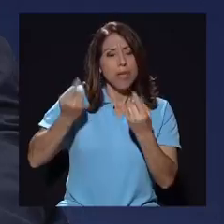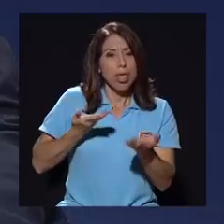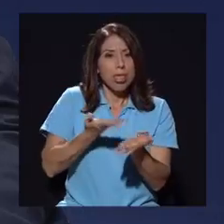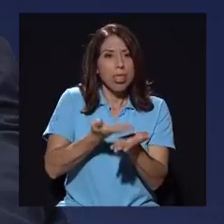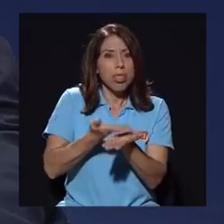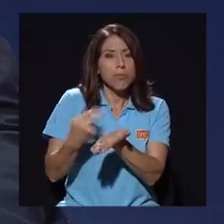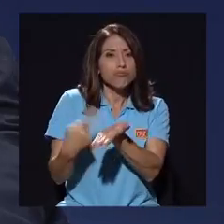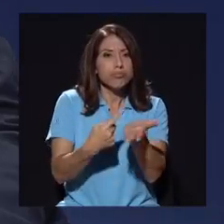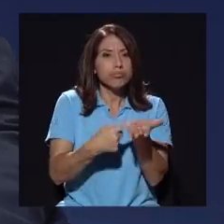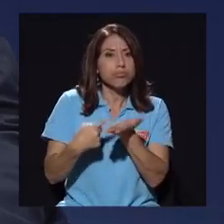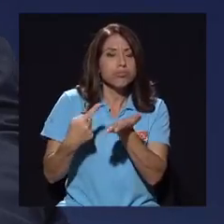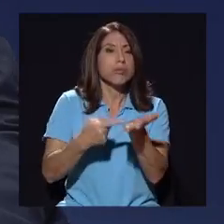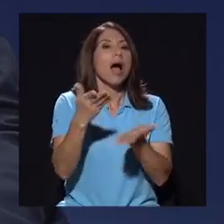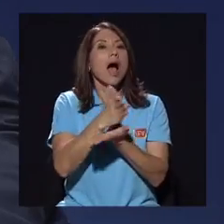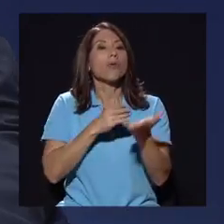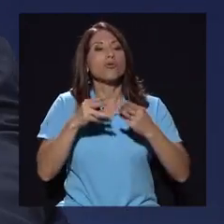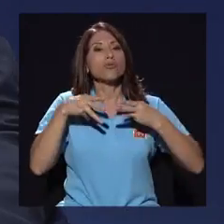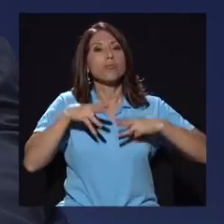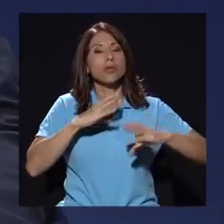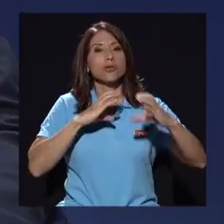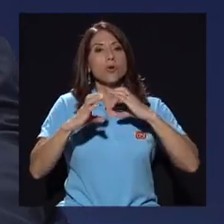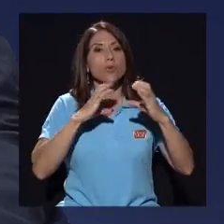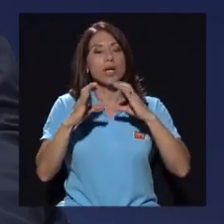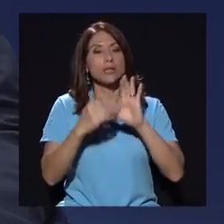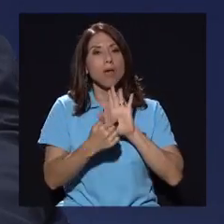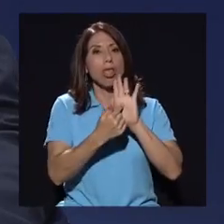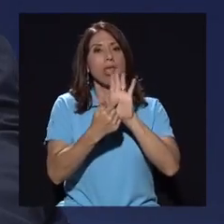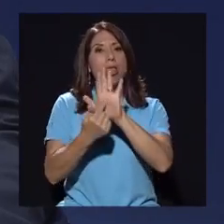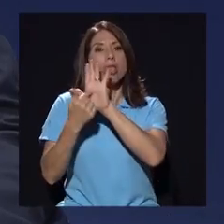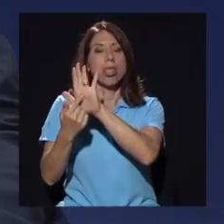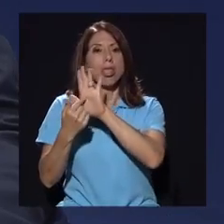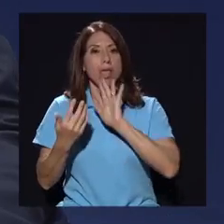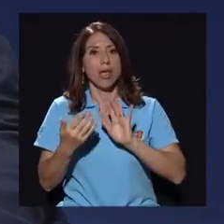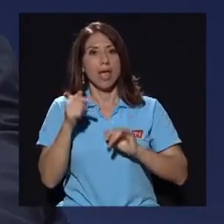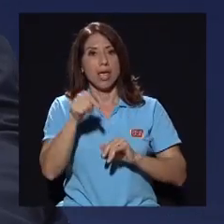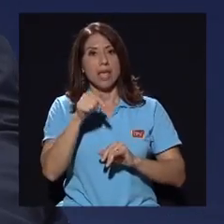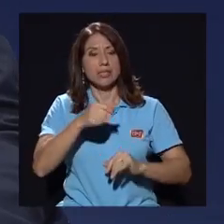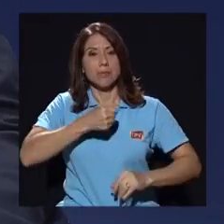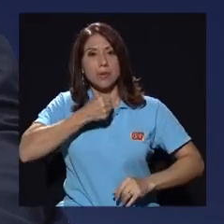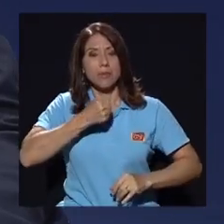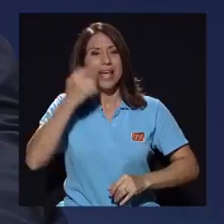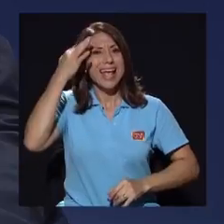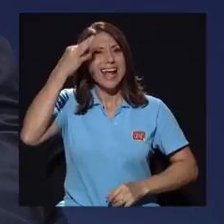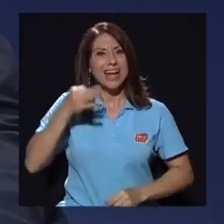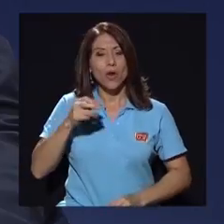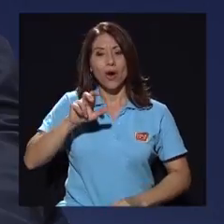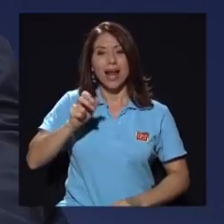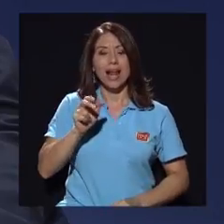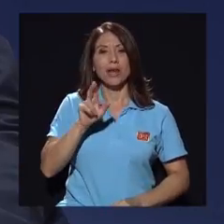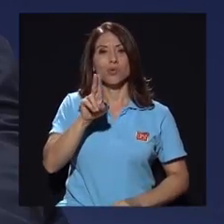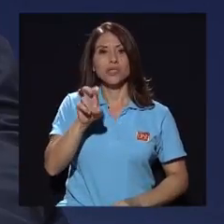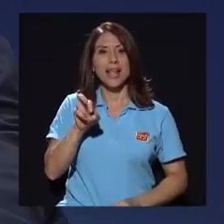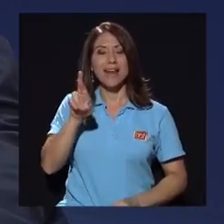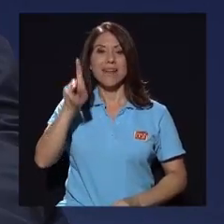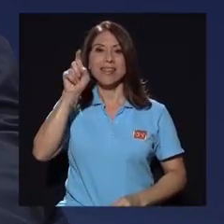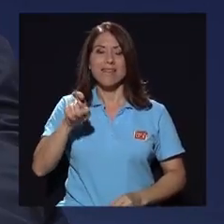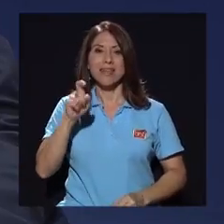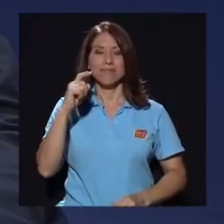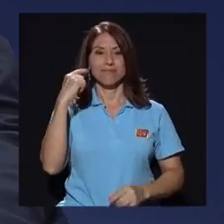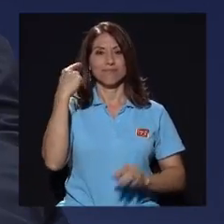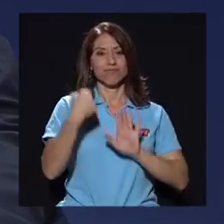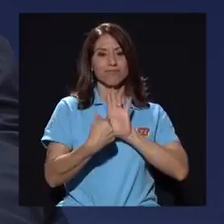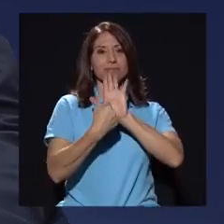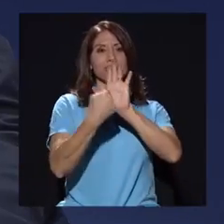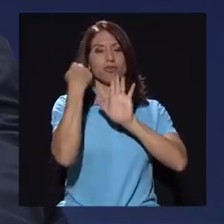que en este caso algunos medios han sobresalido en esa cobertura y creo que Canal UCR debería un poco ponerle rostros a esas personas.